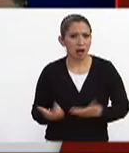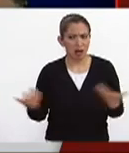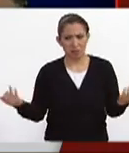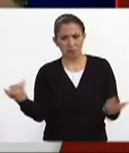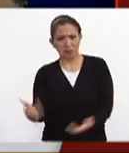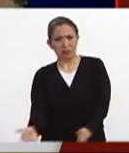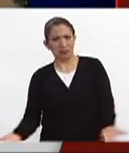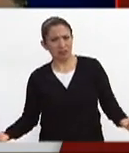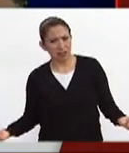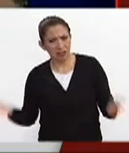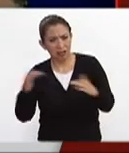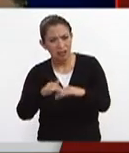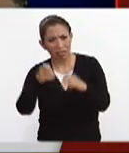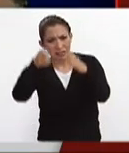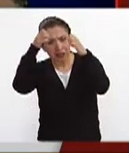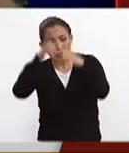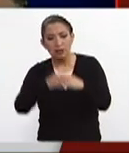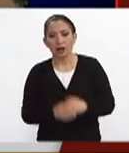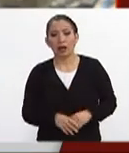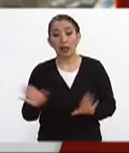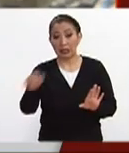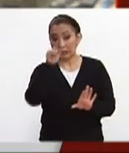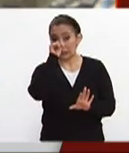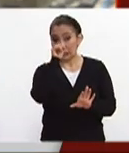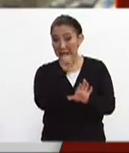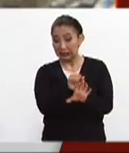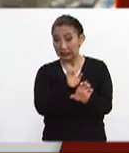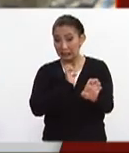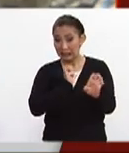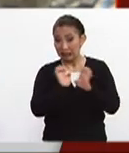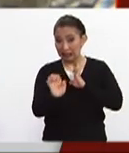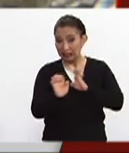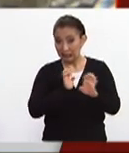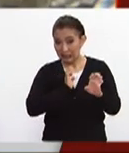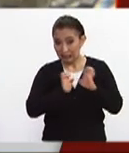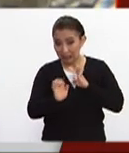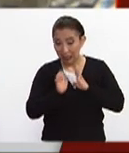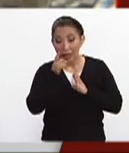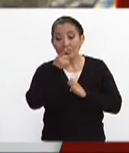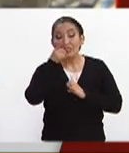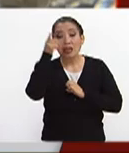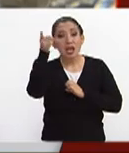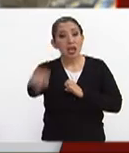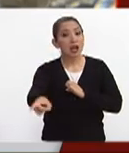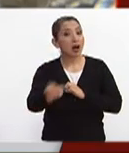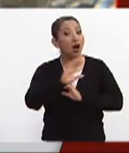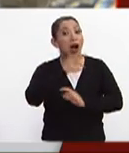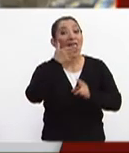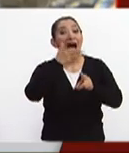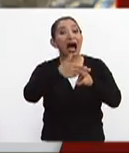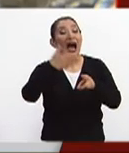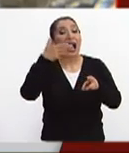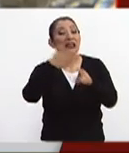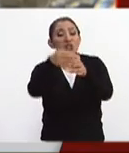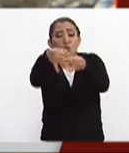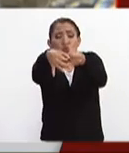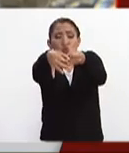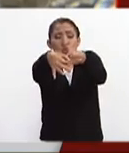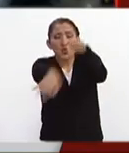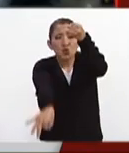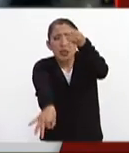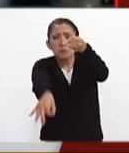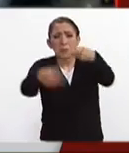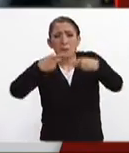el derrumbe de este edificio la Secretaría de la Defensa Nacional afirmó que hasta que la última